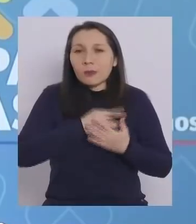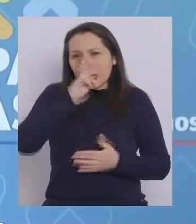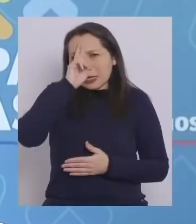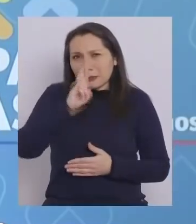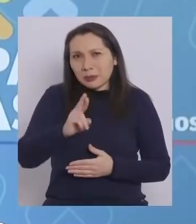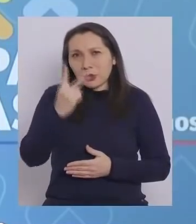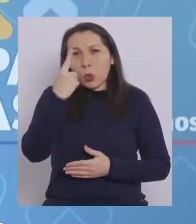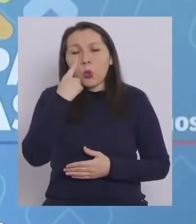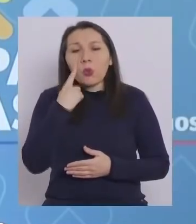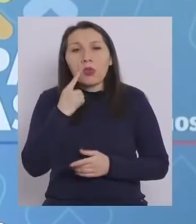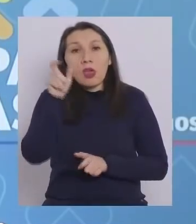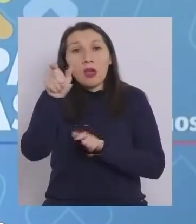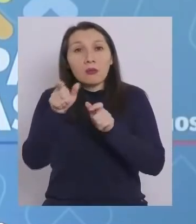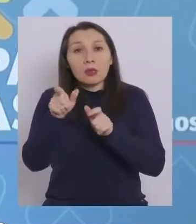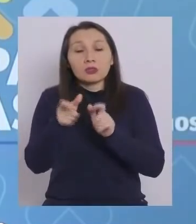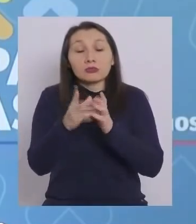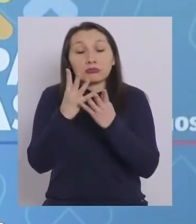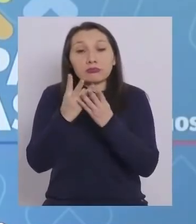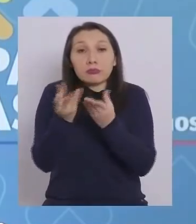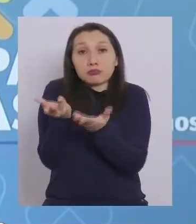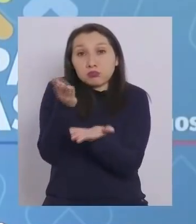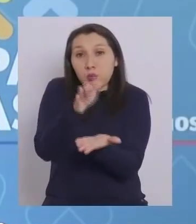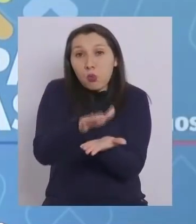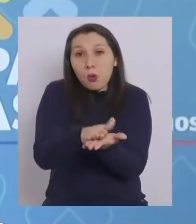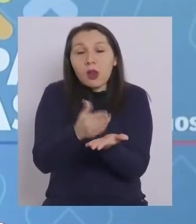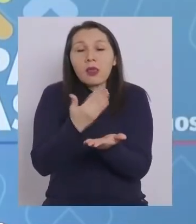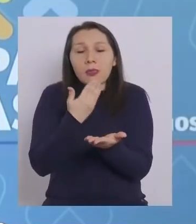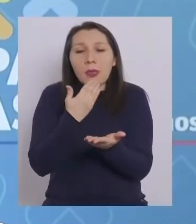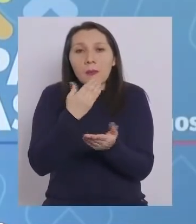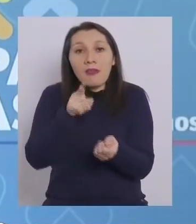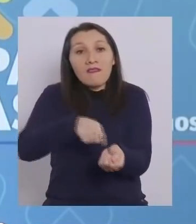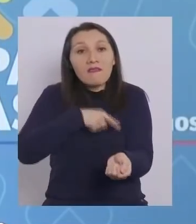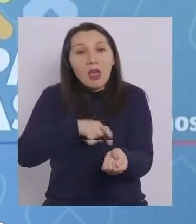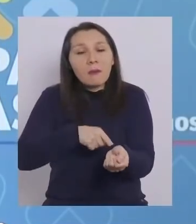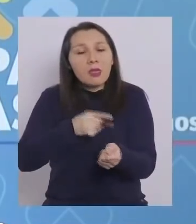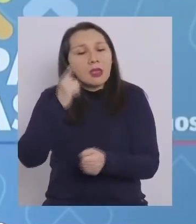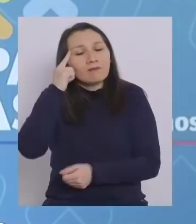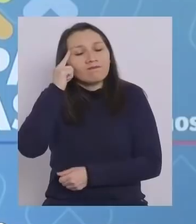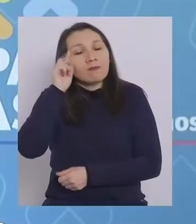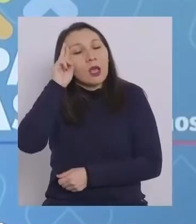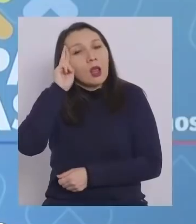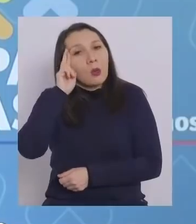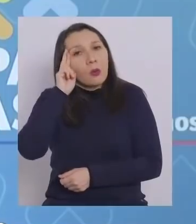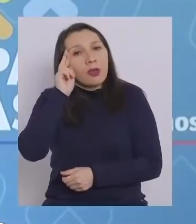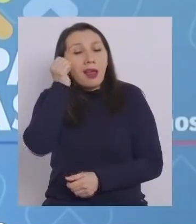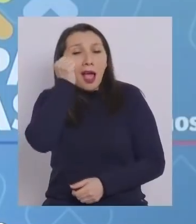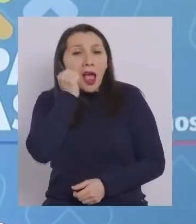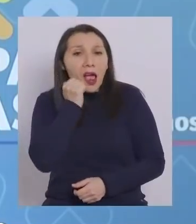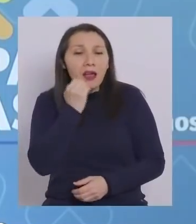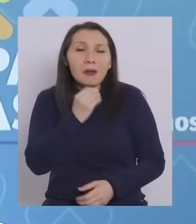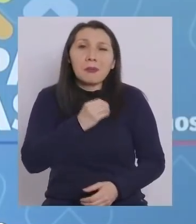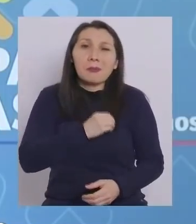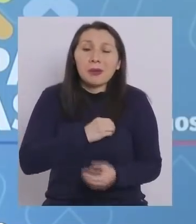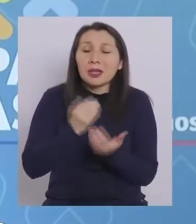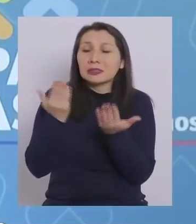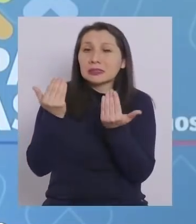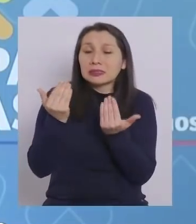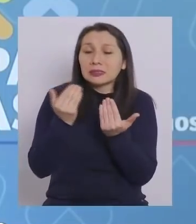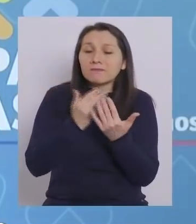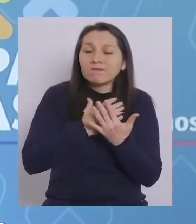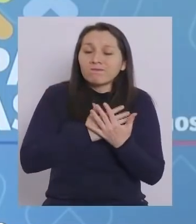a aquellos que han partido, pero también a las familias, que los recuerdan con cariño, con pena, con esperanza.